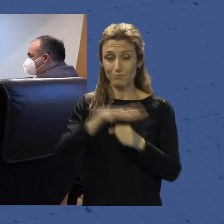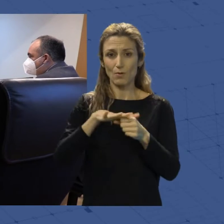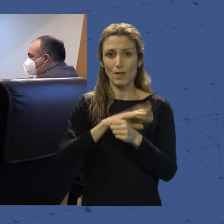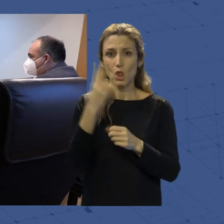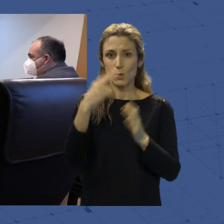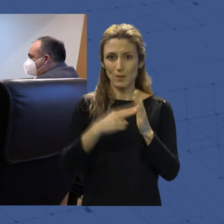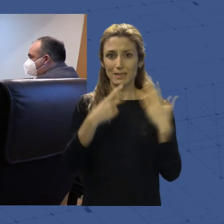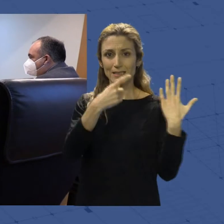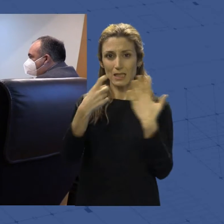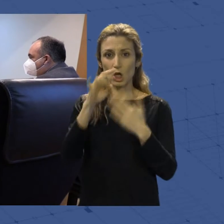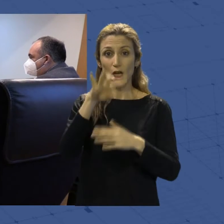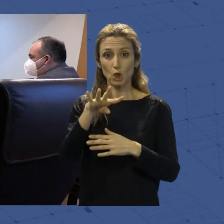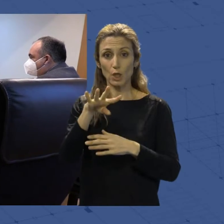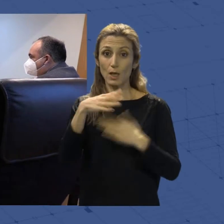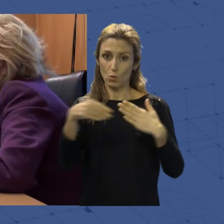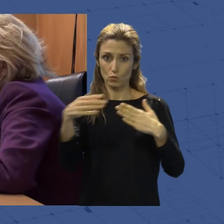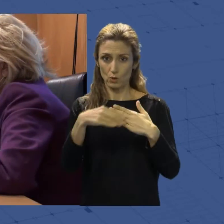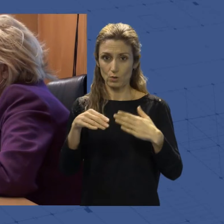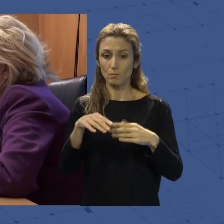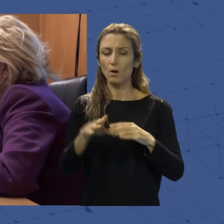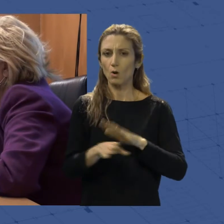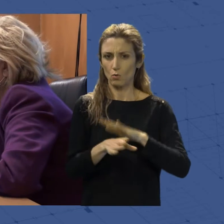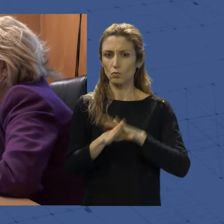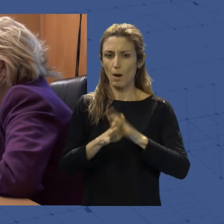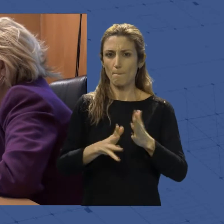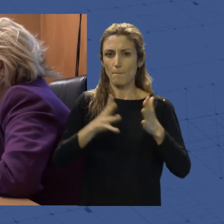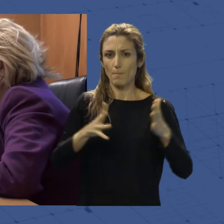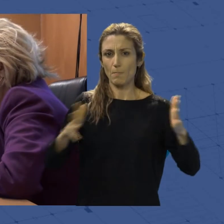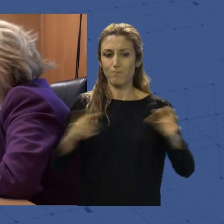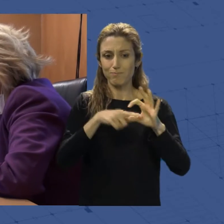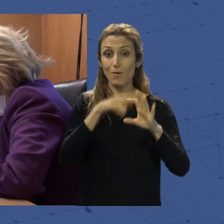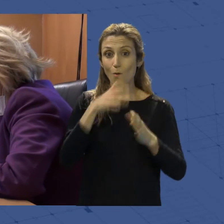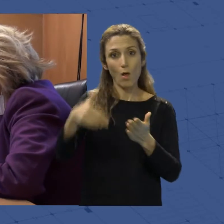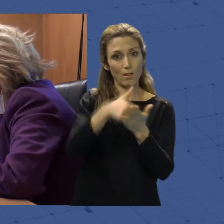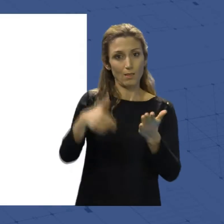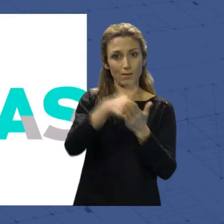.614 usuarios y continúan ampliándose plazas ante la demanda.